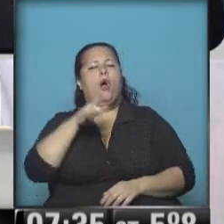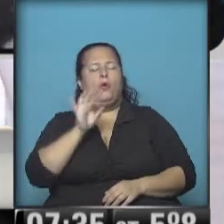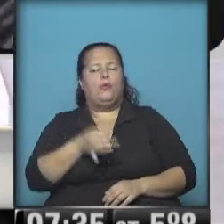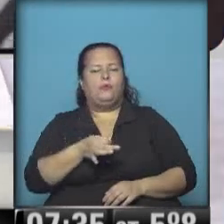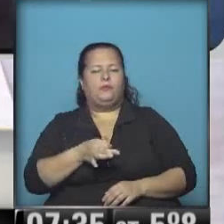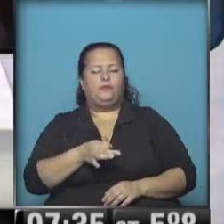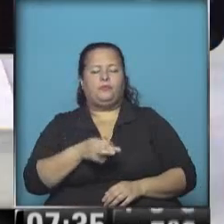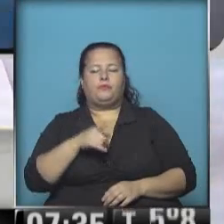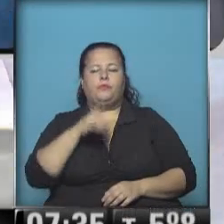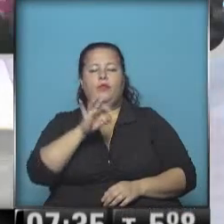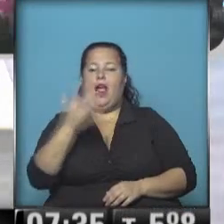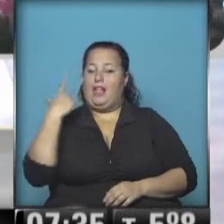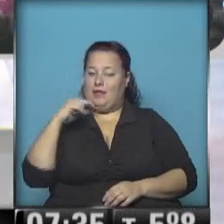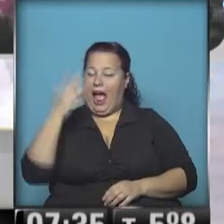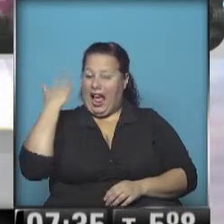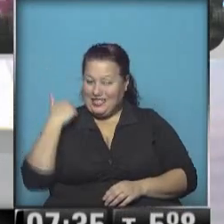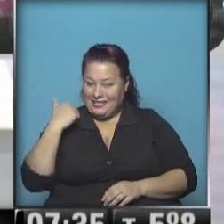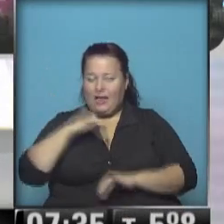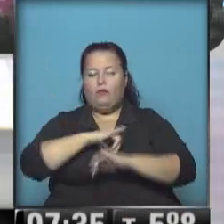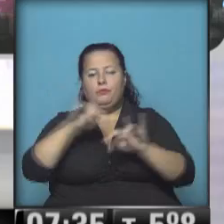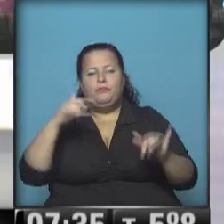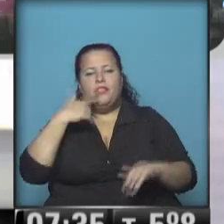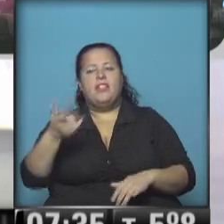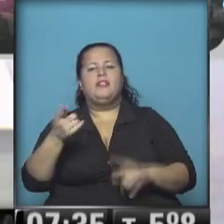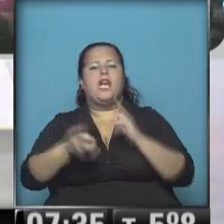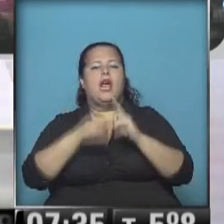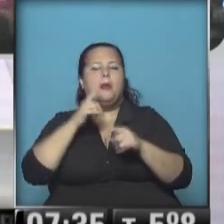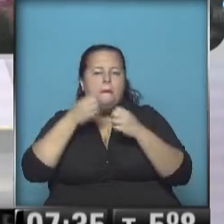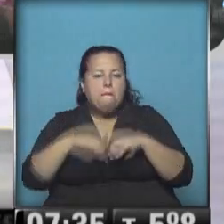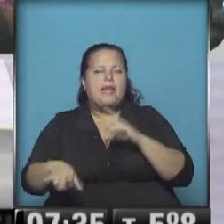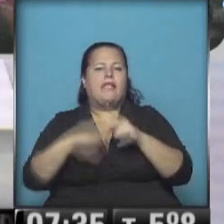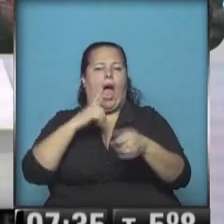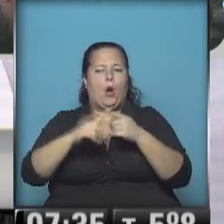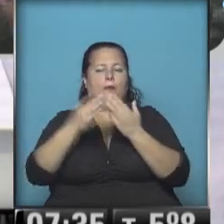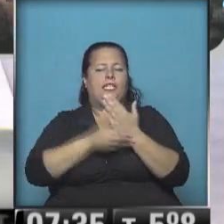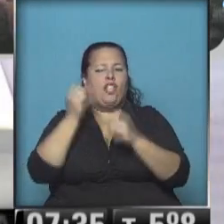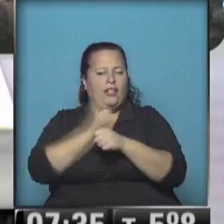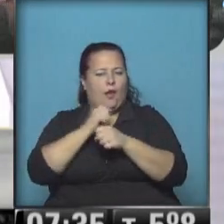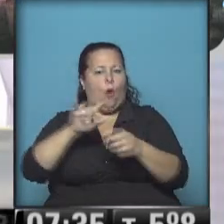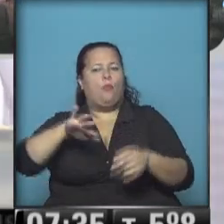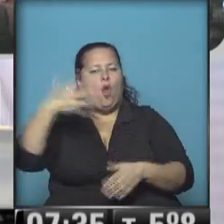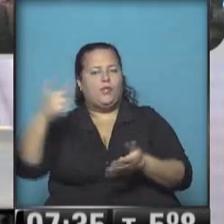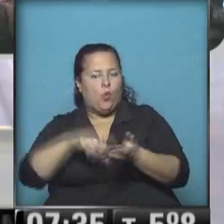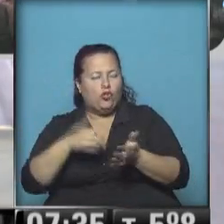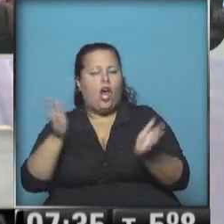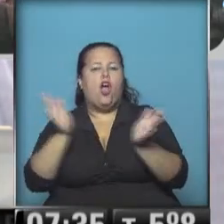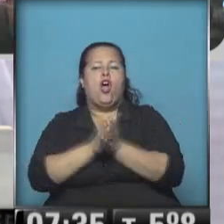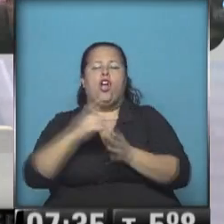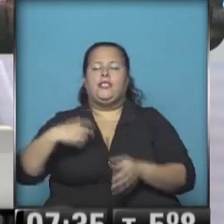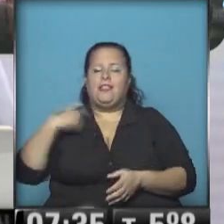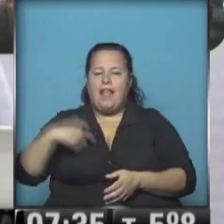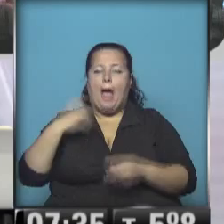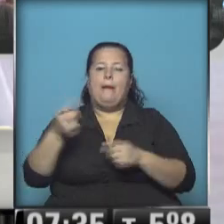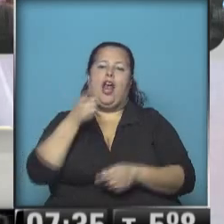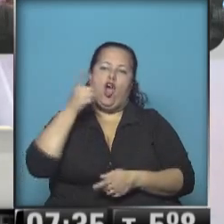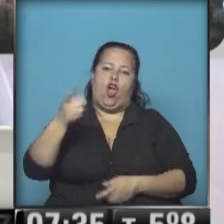que en las últimas horas, el día de ayer, se había dicho que habían llegado a un principio de acuerdo al Ministerio de Trabajo bonaerense con los gremios para